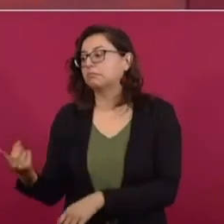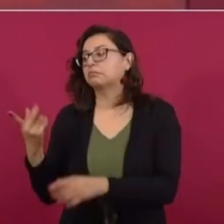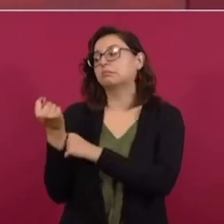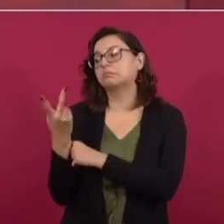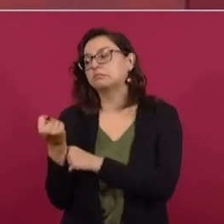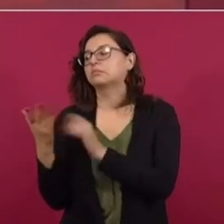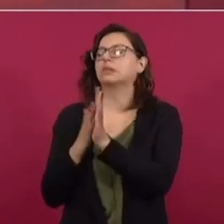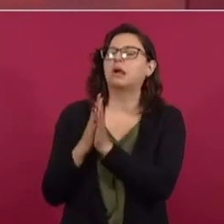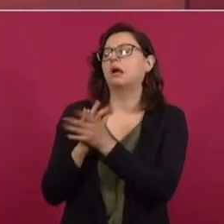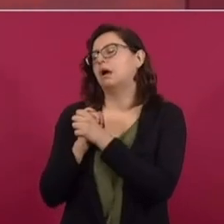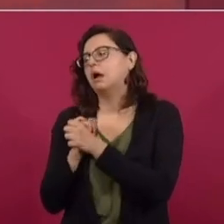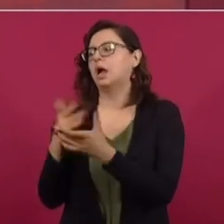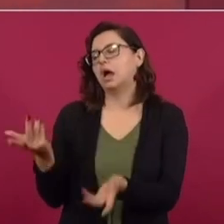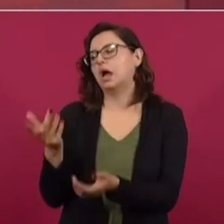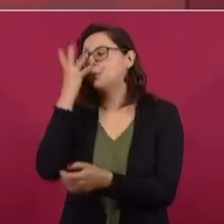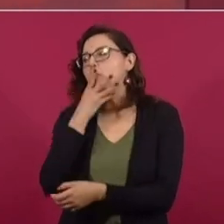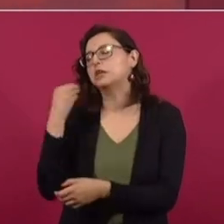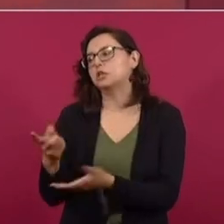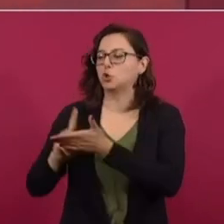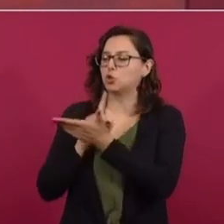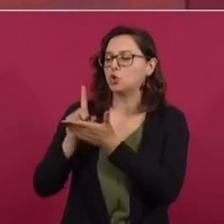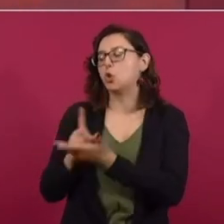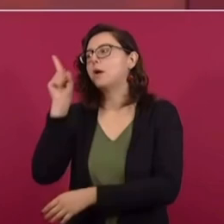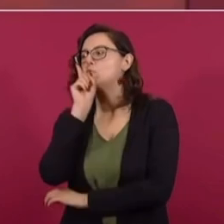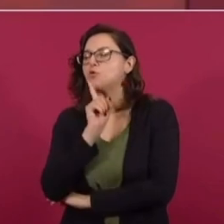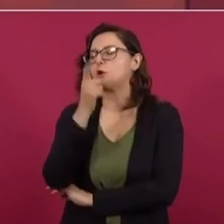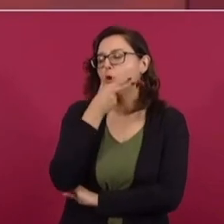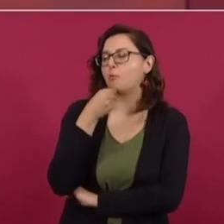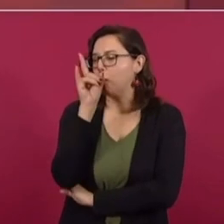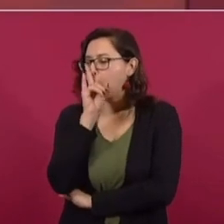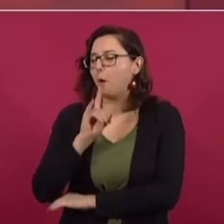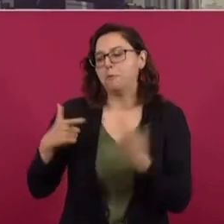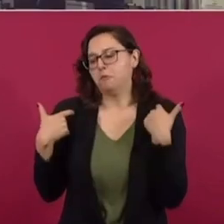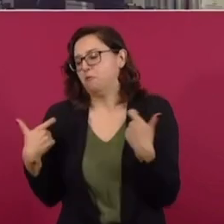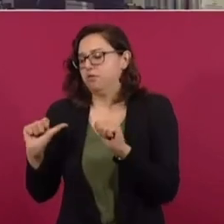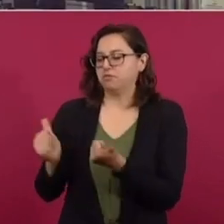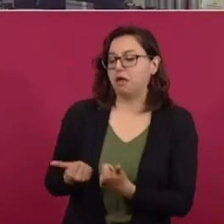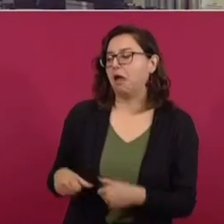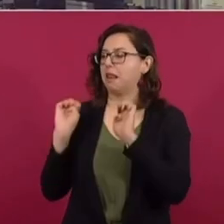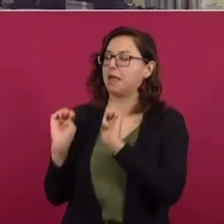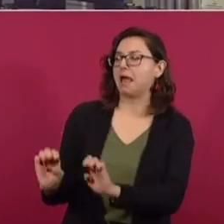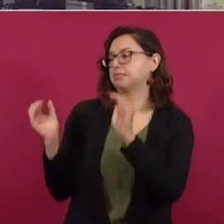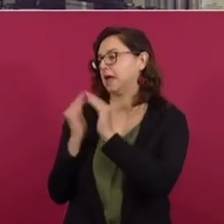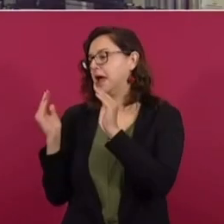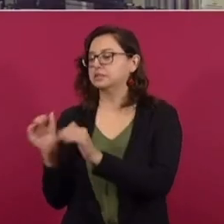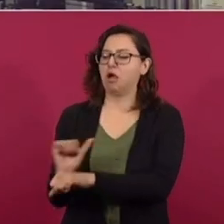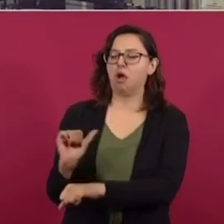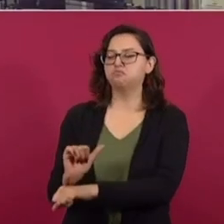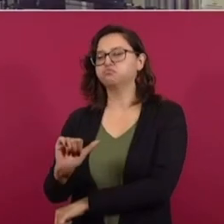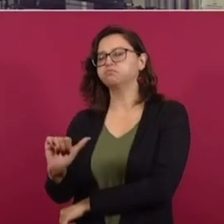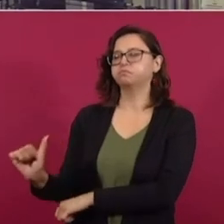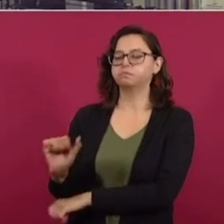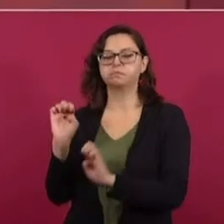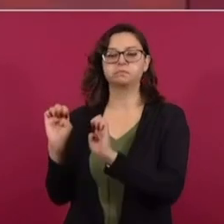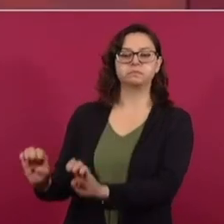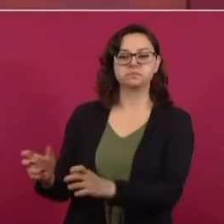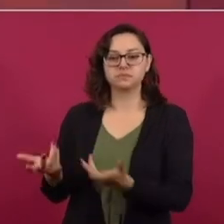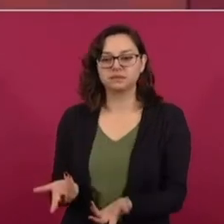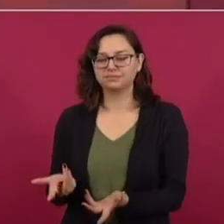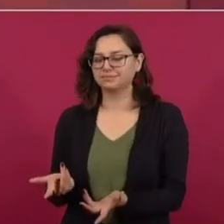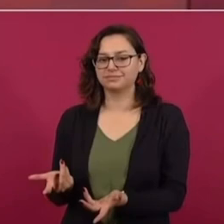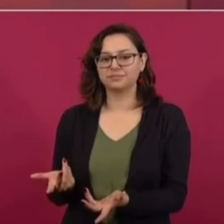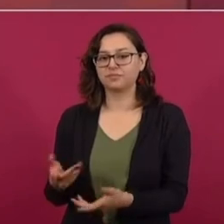drogas, el de las mujeres y de los hombres guapos, el de las residencias, el de los carros últimos, último modelo,